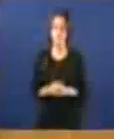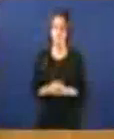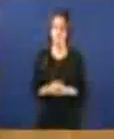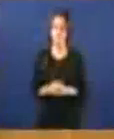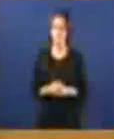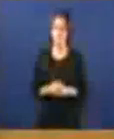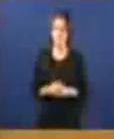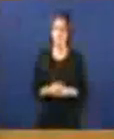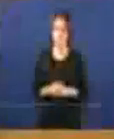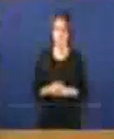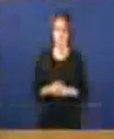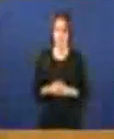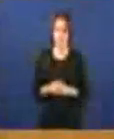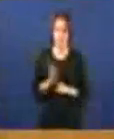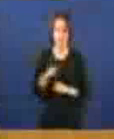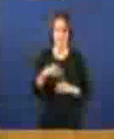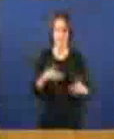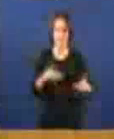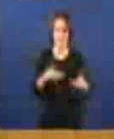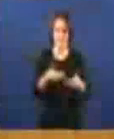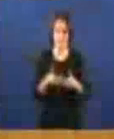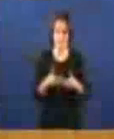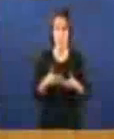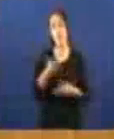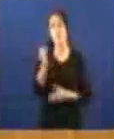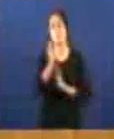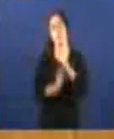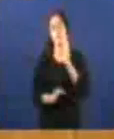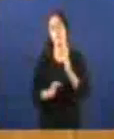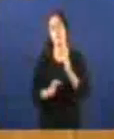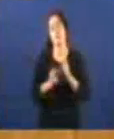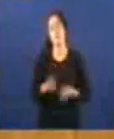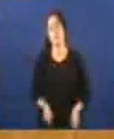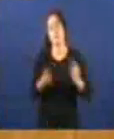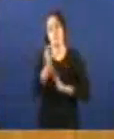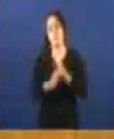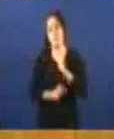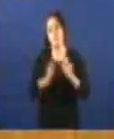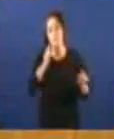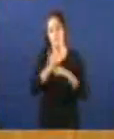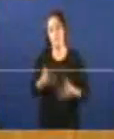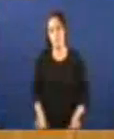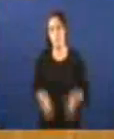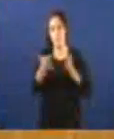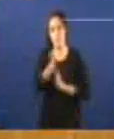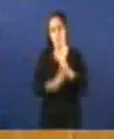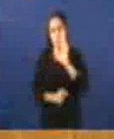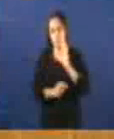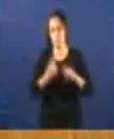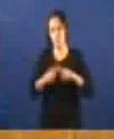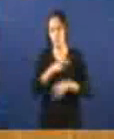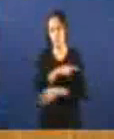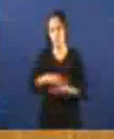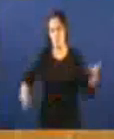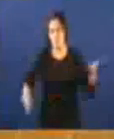a menos de tres meses dos debates orçamentarios da aprobación dos orçamentos da xunta para o 2013